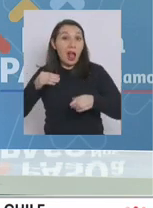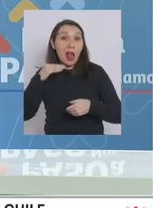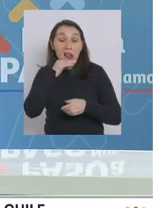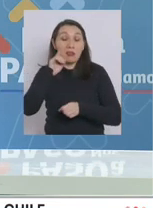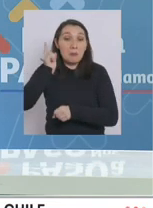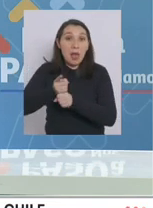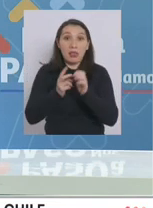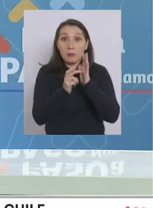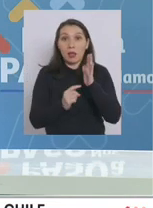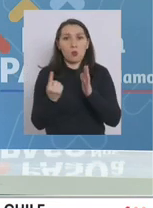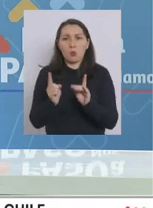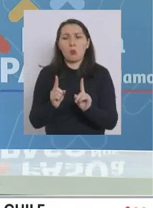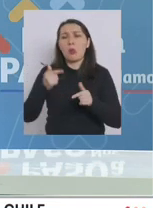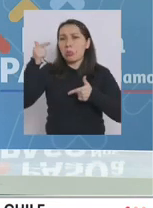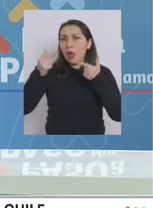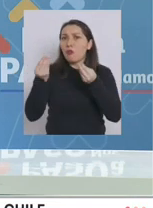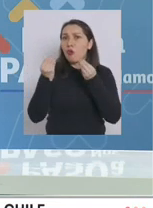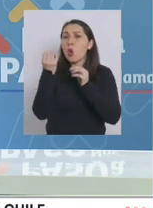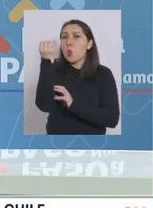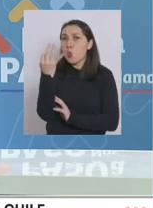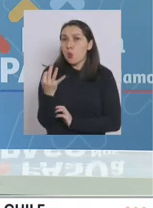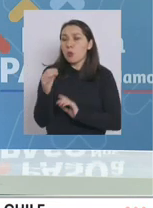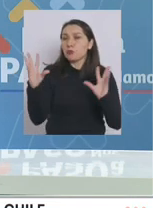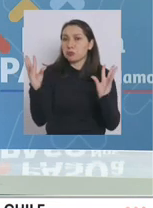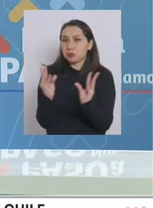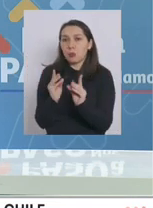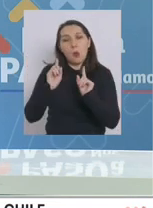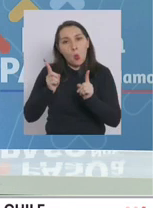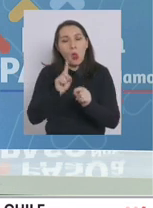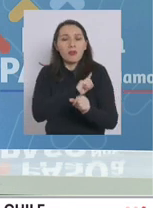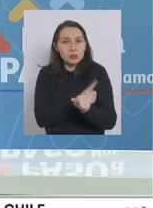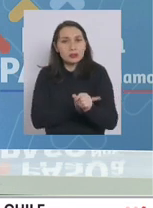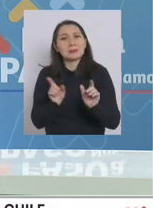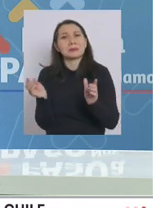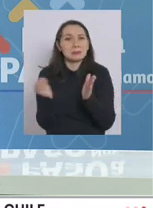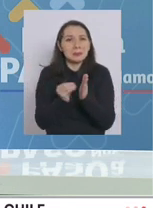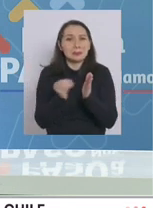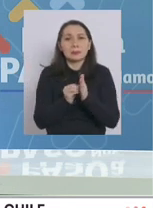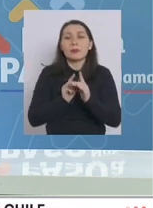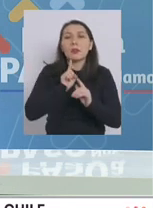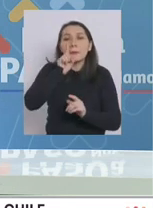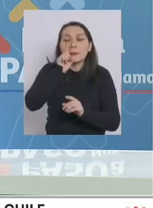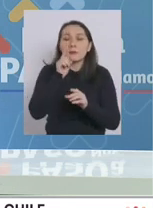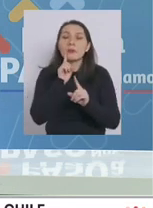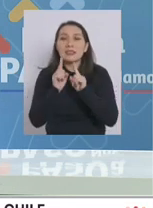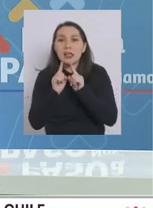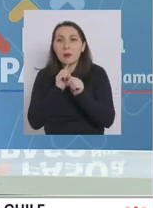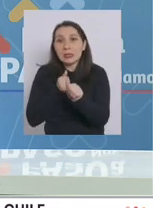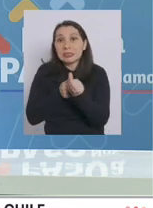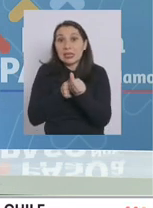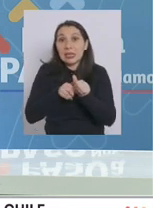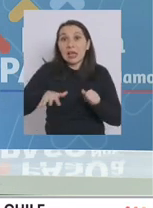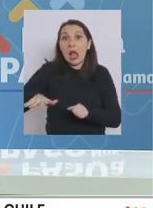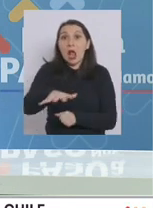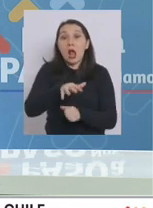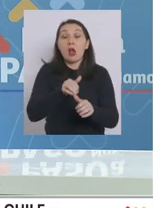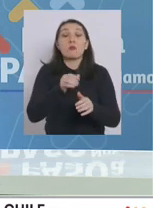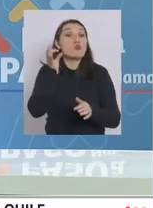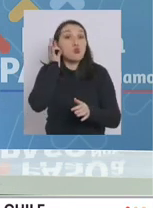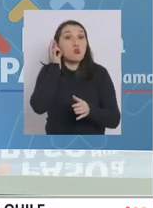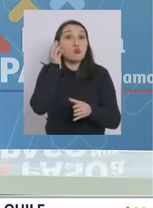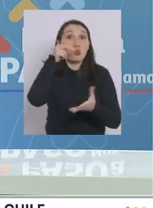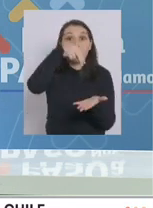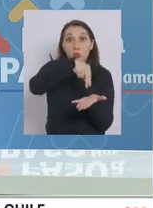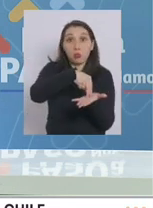epidemiológica Talca tiene buenos indicadores pero sí fortalecer el testeo obviamente en los alrededores de la comuna donde se